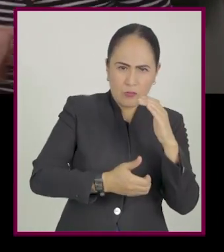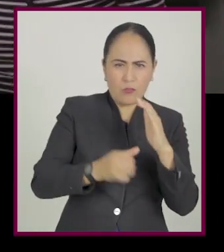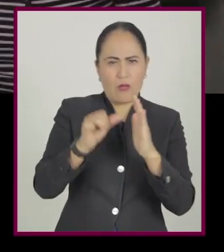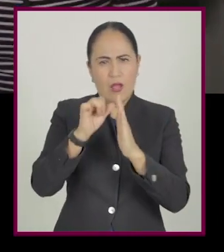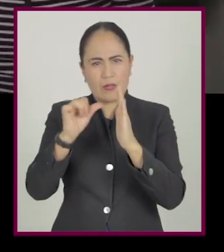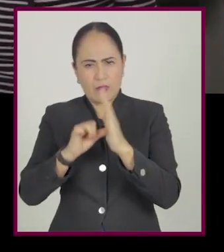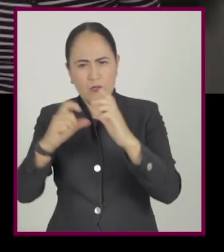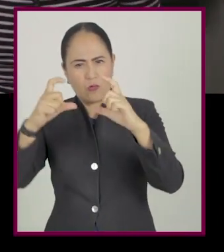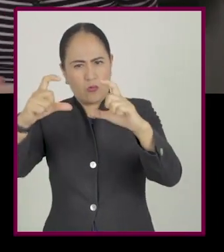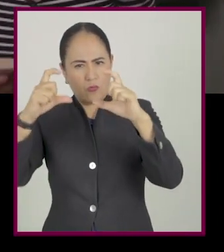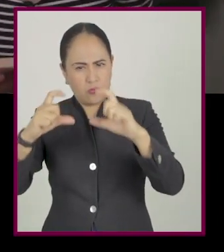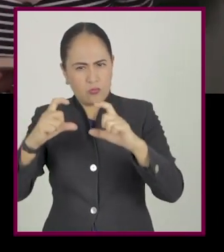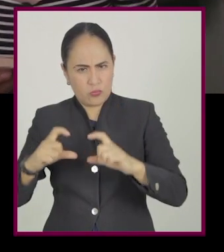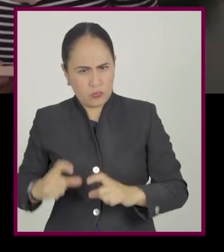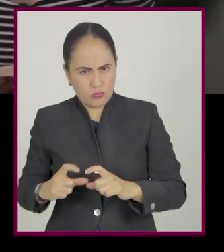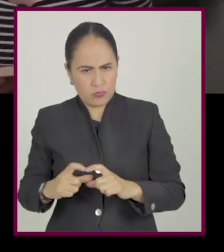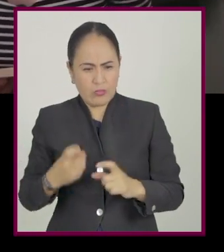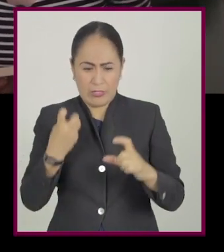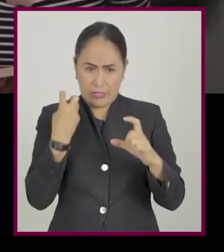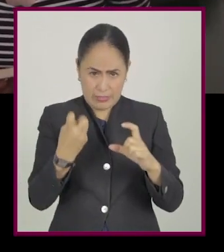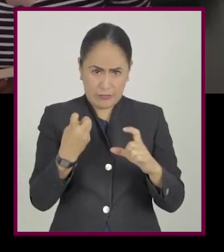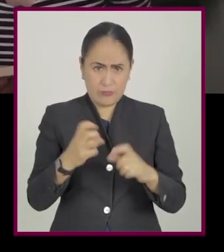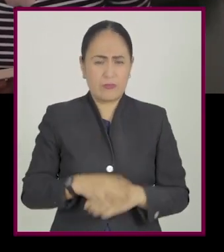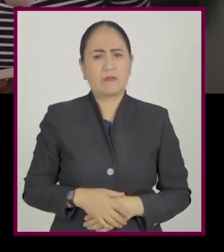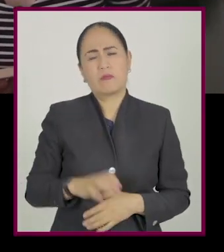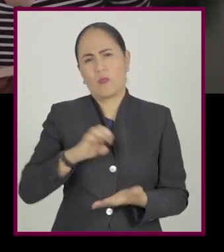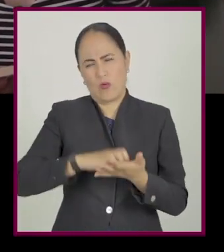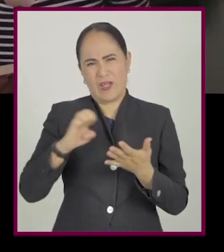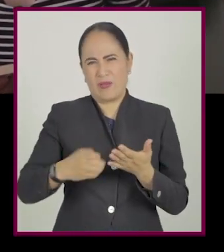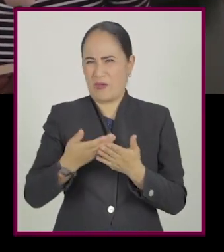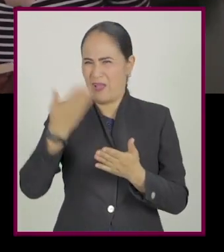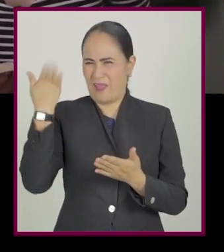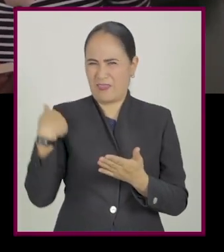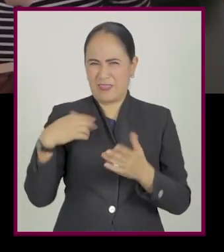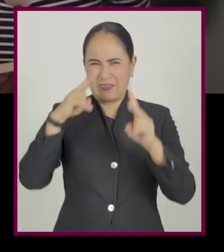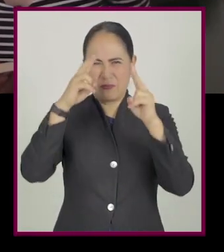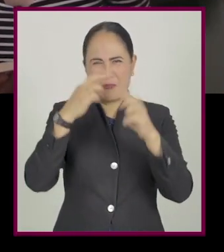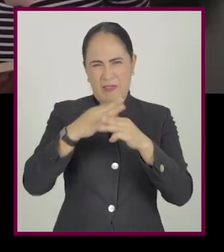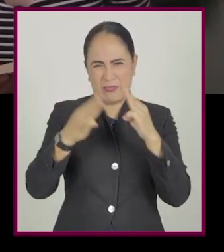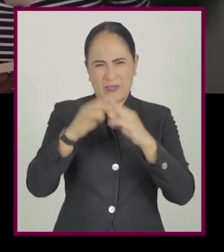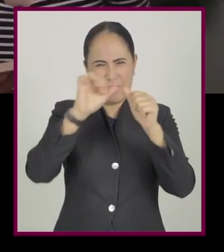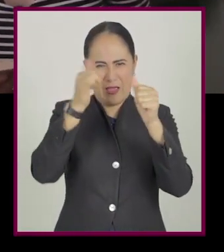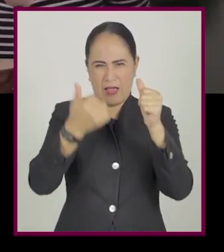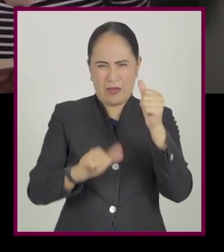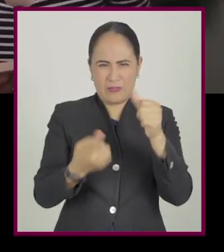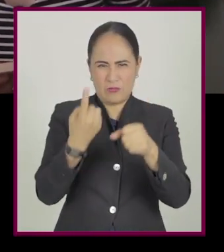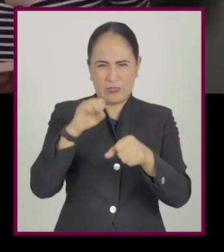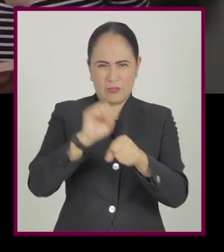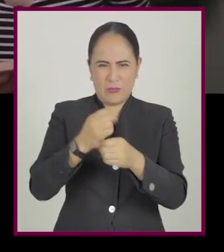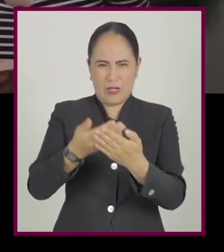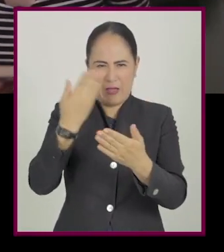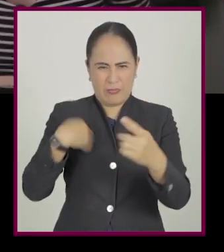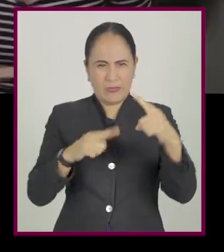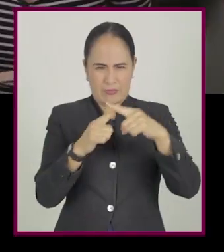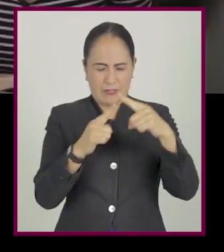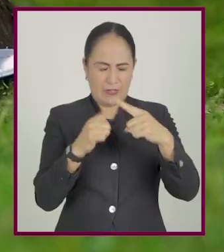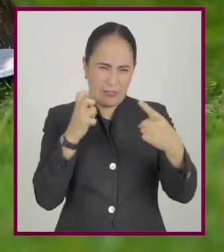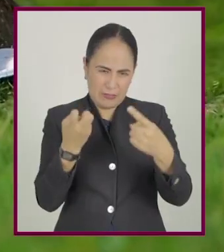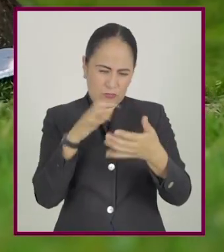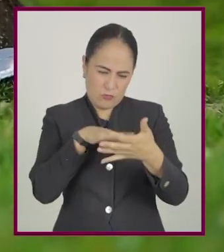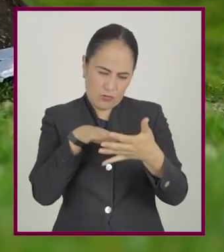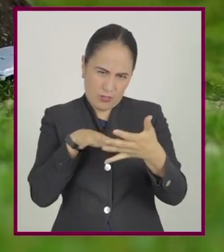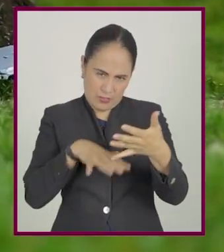tema, capítulo o apartado. Les propongo que sea ese texto de artes que les dejaron de tarea la semana pasada.